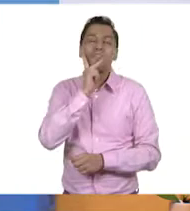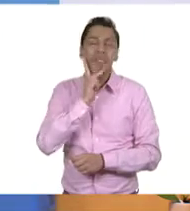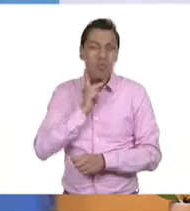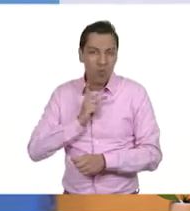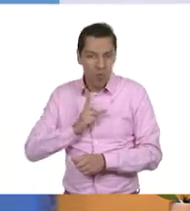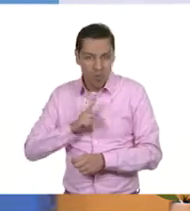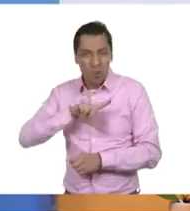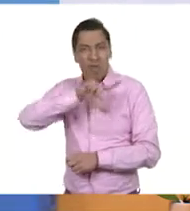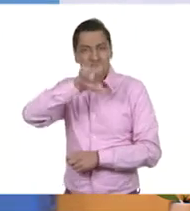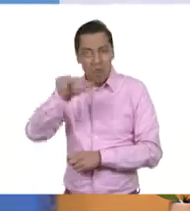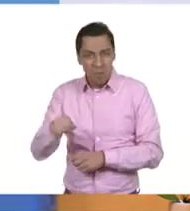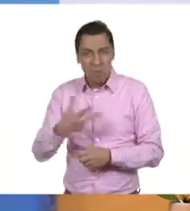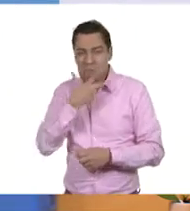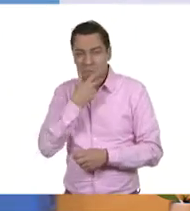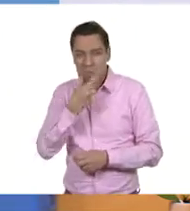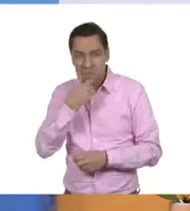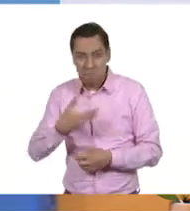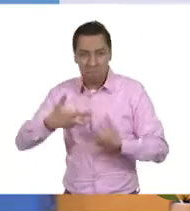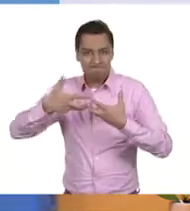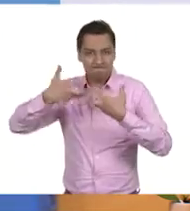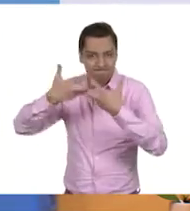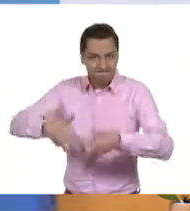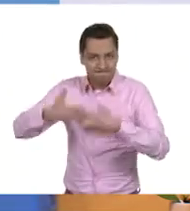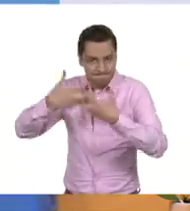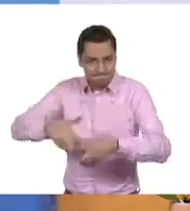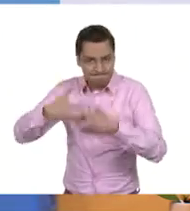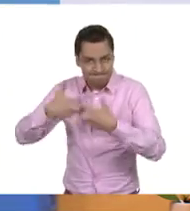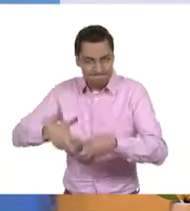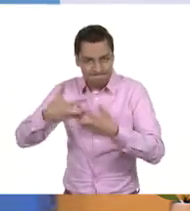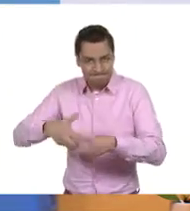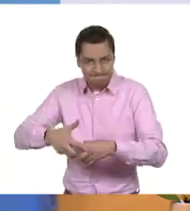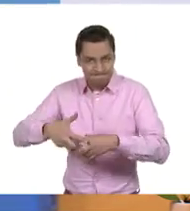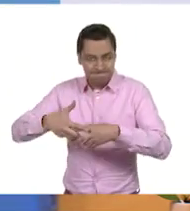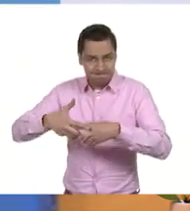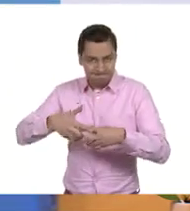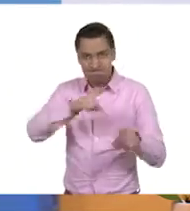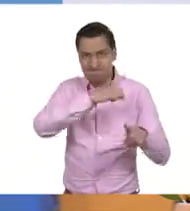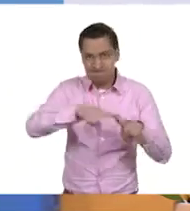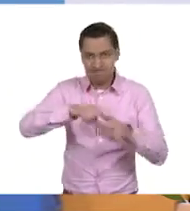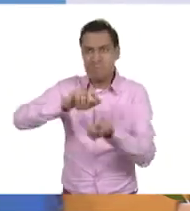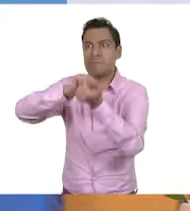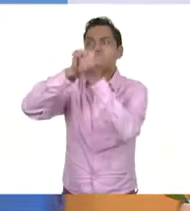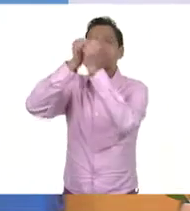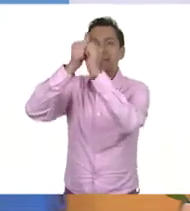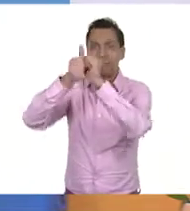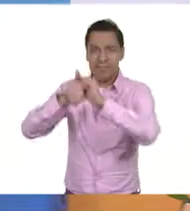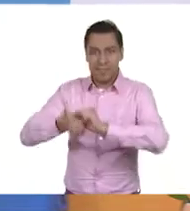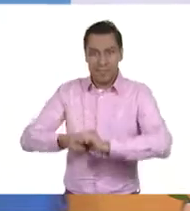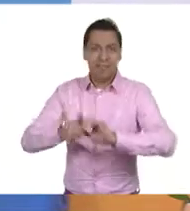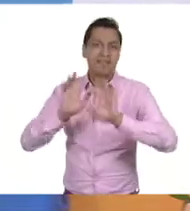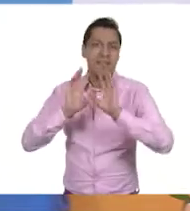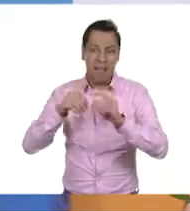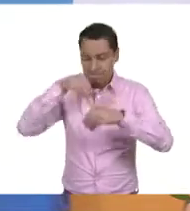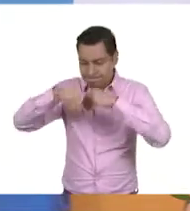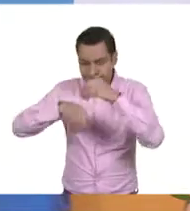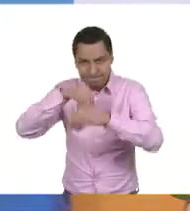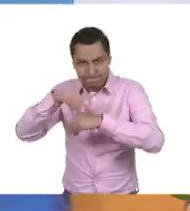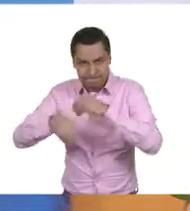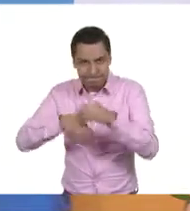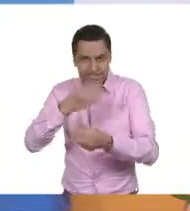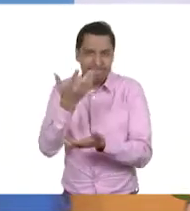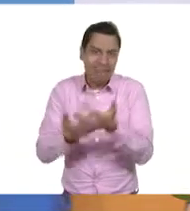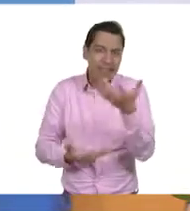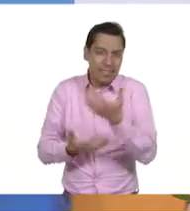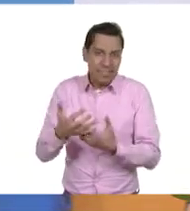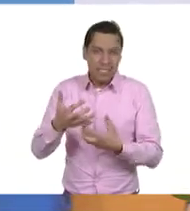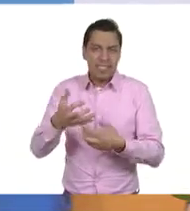y la refinación y todo lo que tiene que pasar para llegar a el plástico que utilizamos o el material que se utiliza para